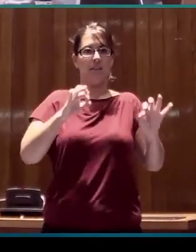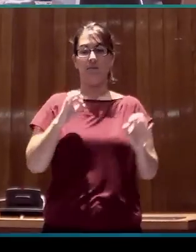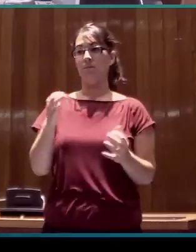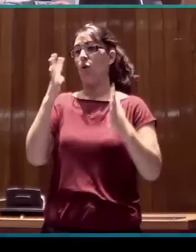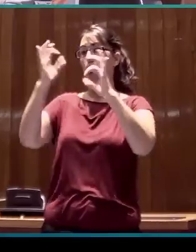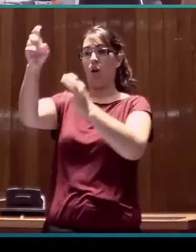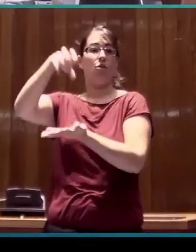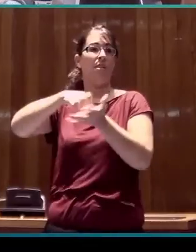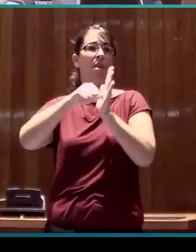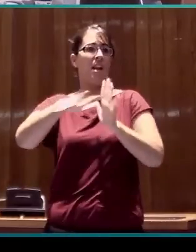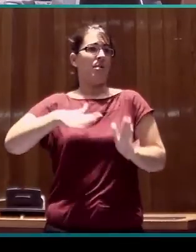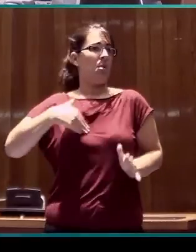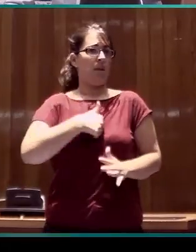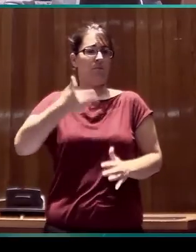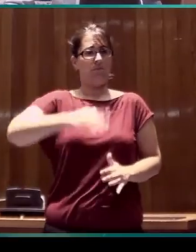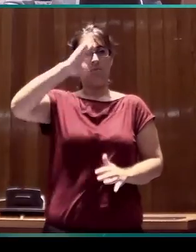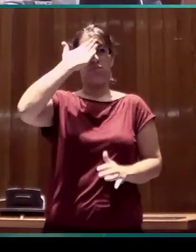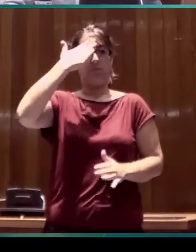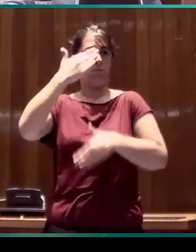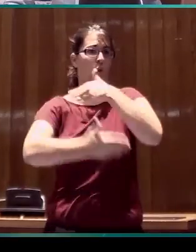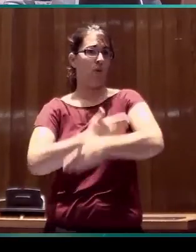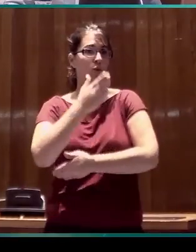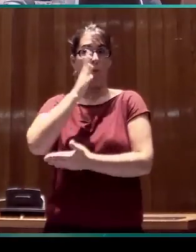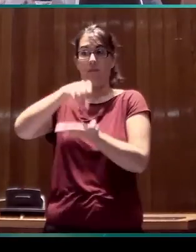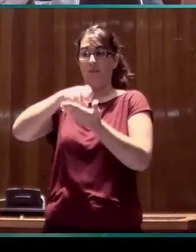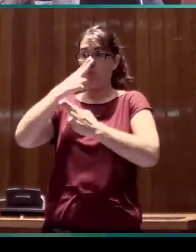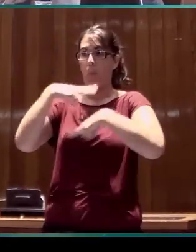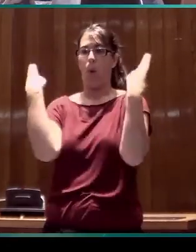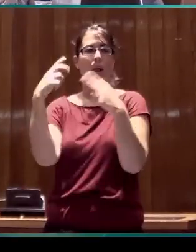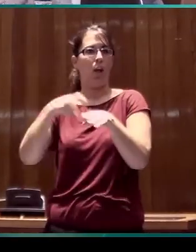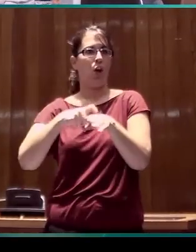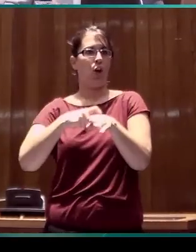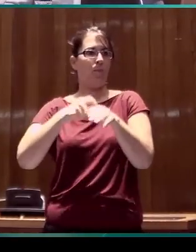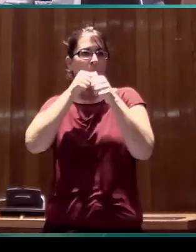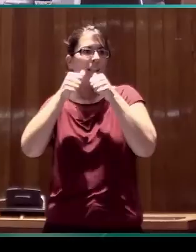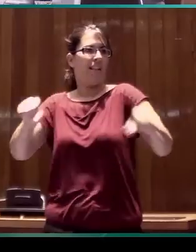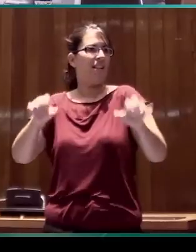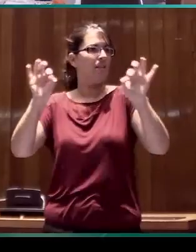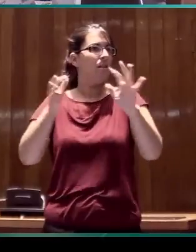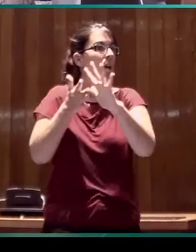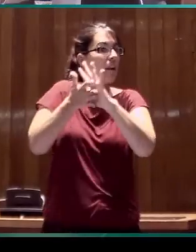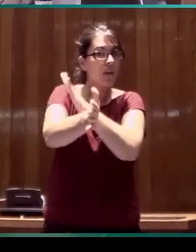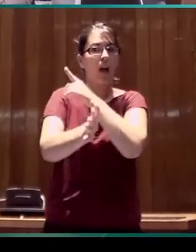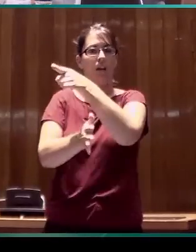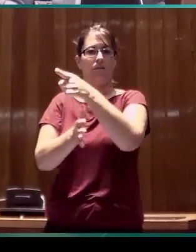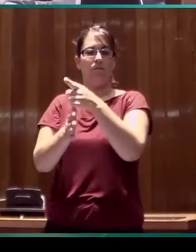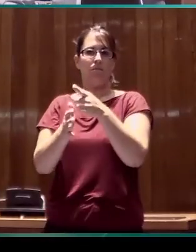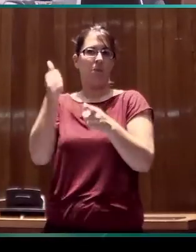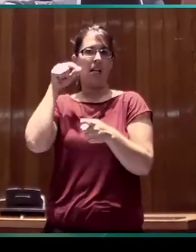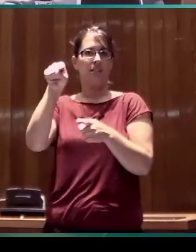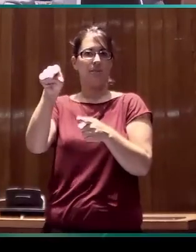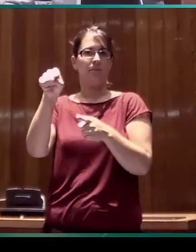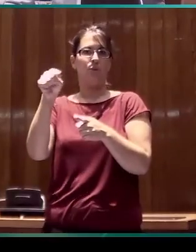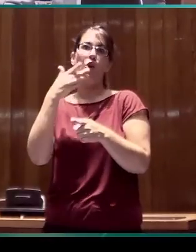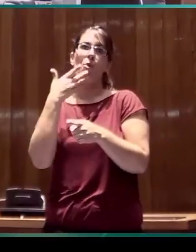proceso. Es una institución de carácter público, por lo tanto, digamos, formalmente cae del lado de las